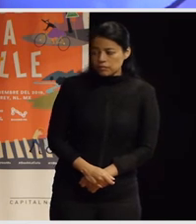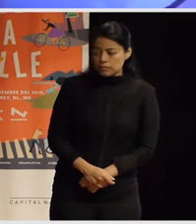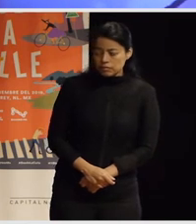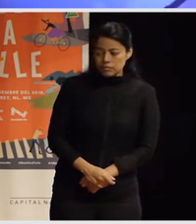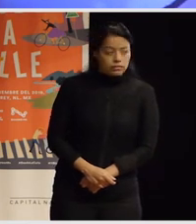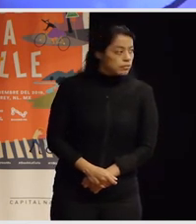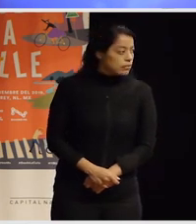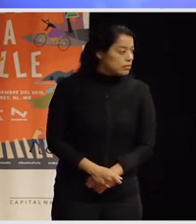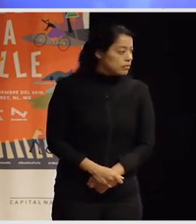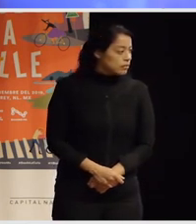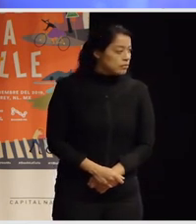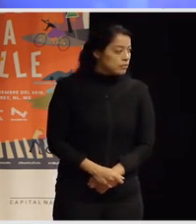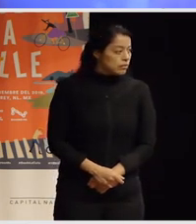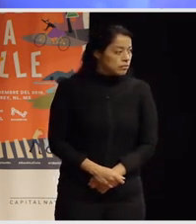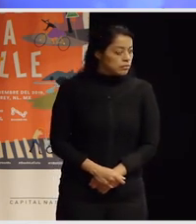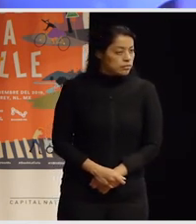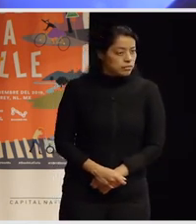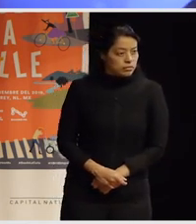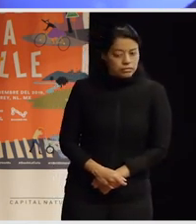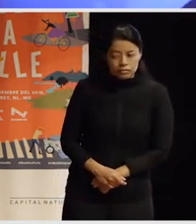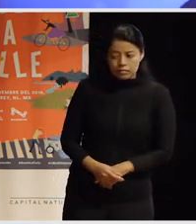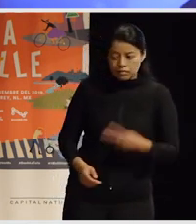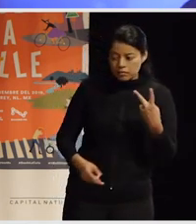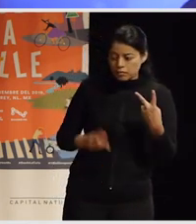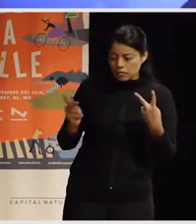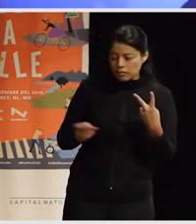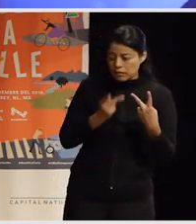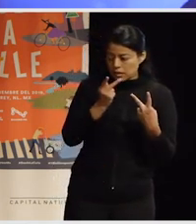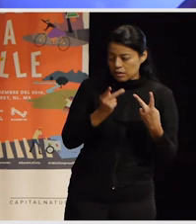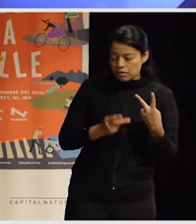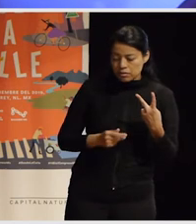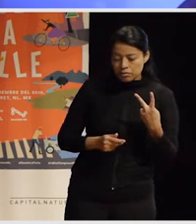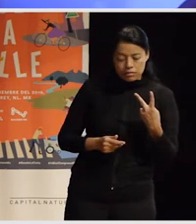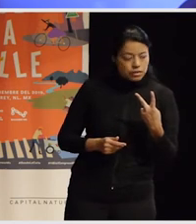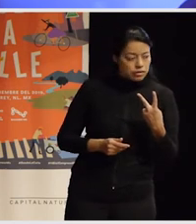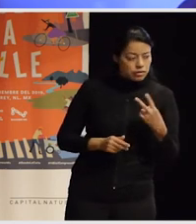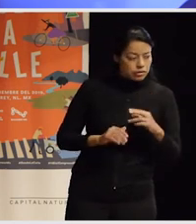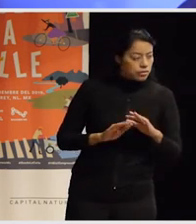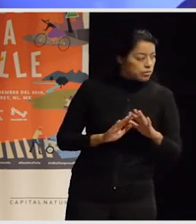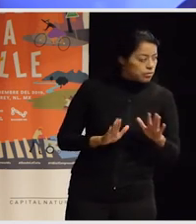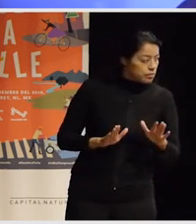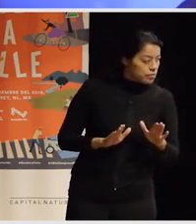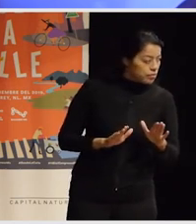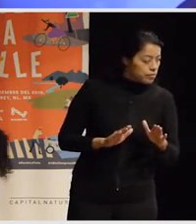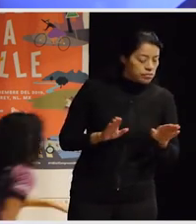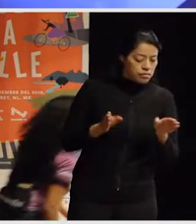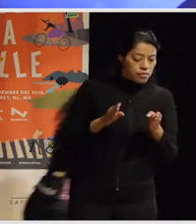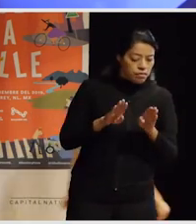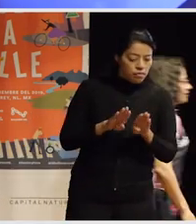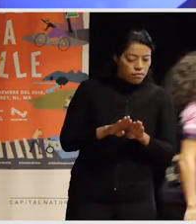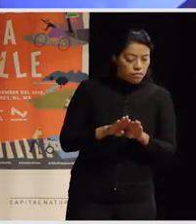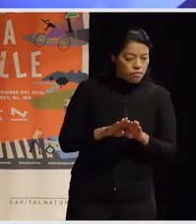tú también tenemos dos preguntas más vénganse para acá de una vez y con esas dos preguntas me parece que vamos a ir cerrando